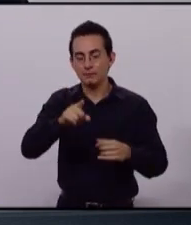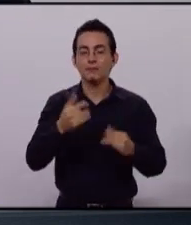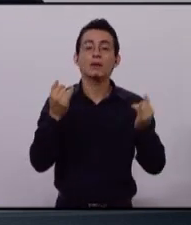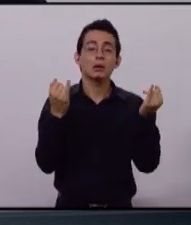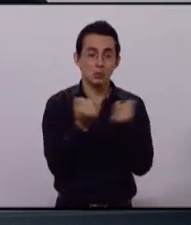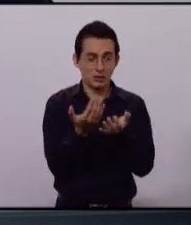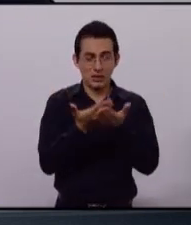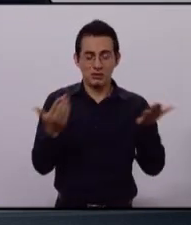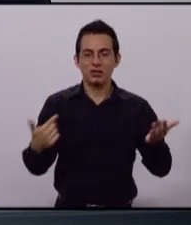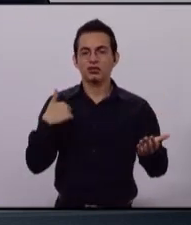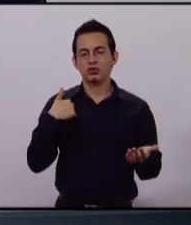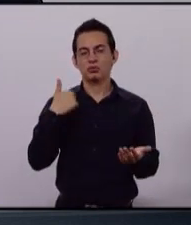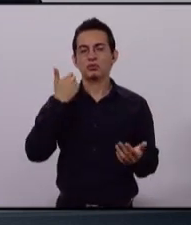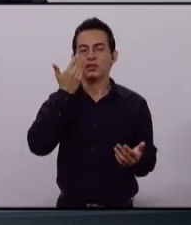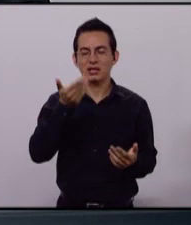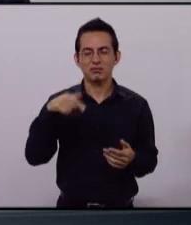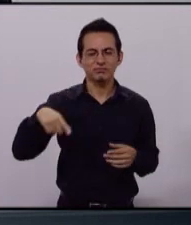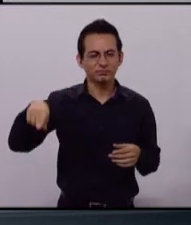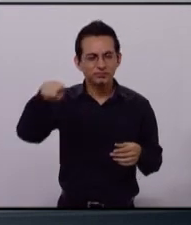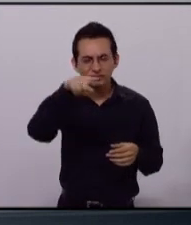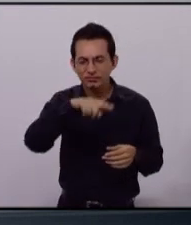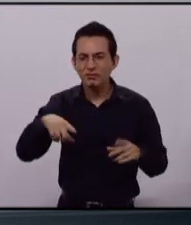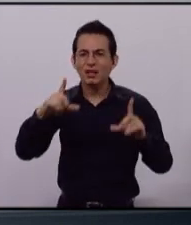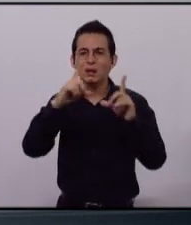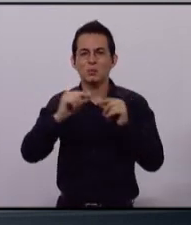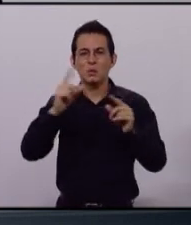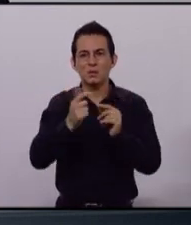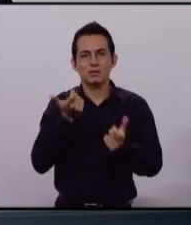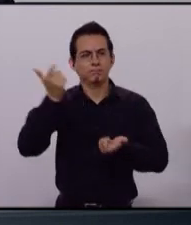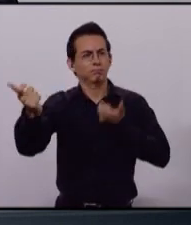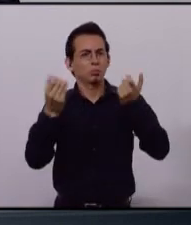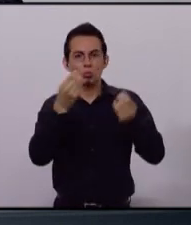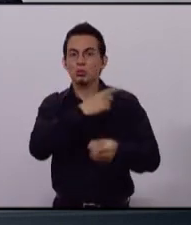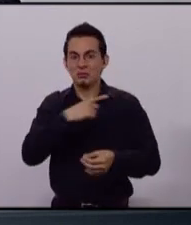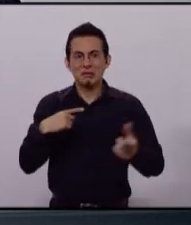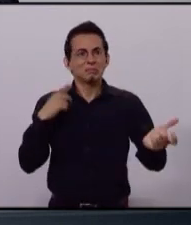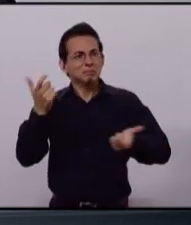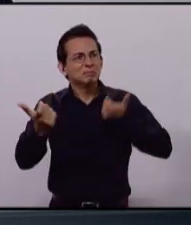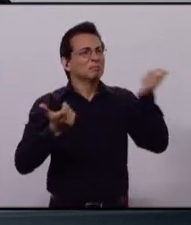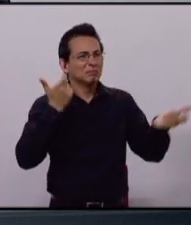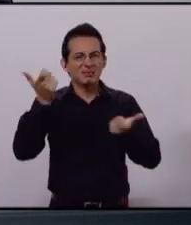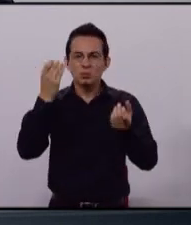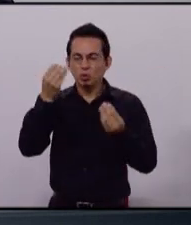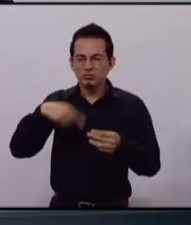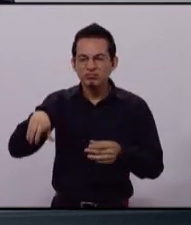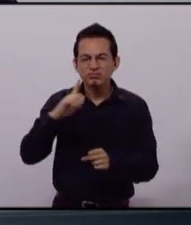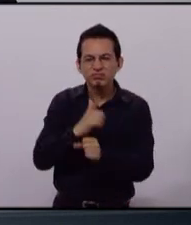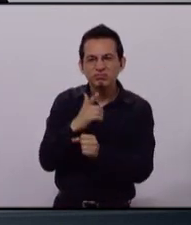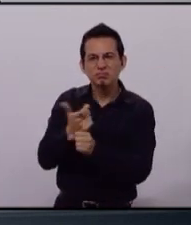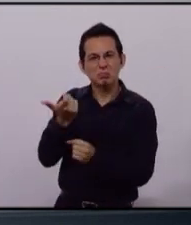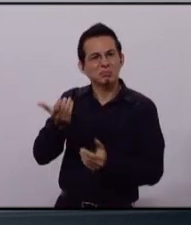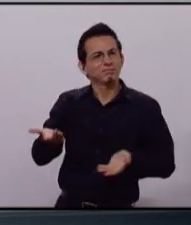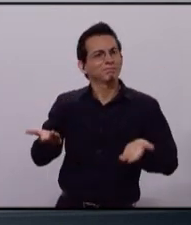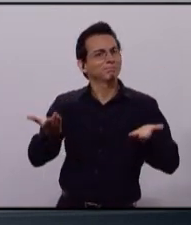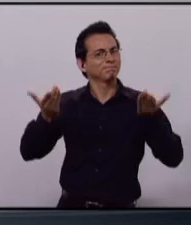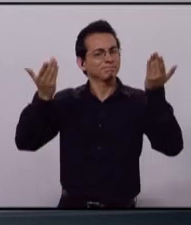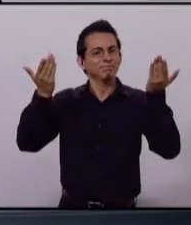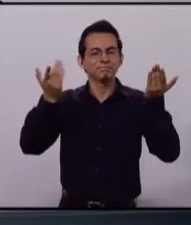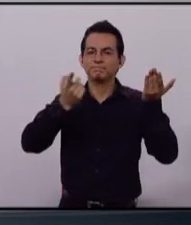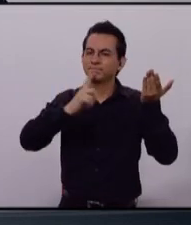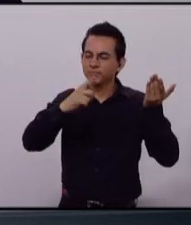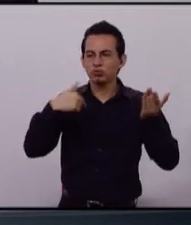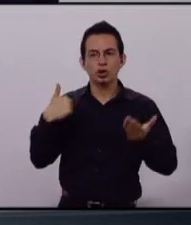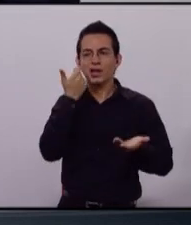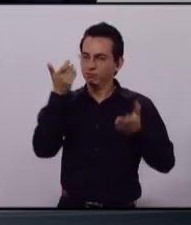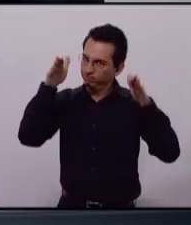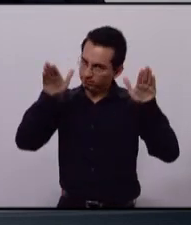Queremos bajarle el gasto que tiene Zapopan. Nos encontramos con unos gastos muy elevados. También le